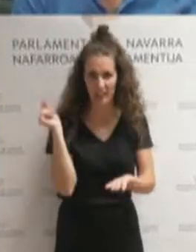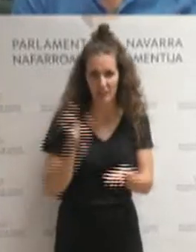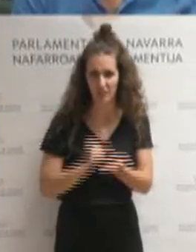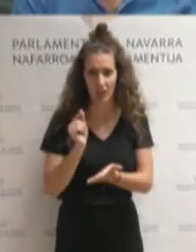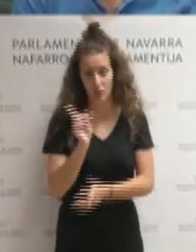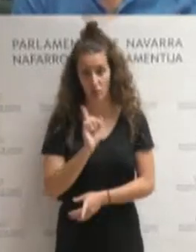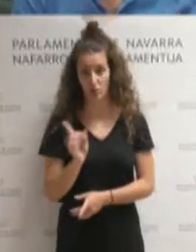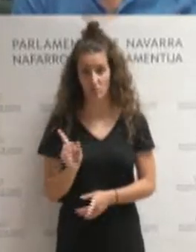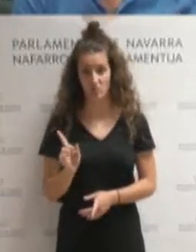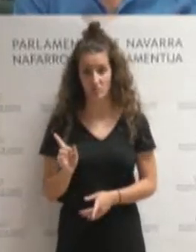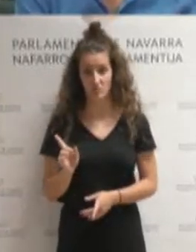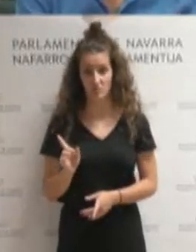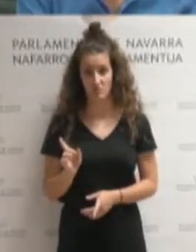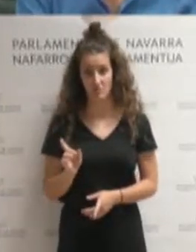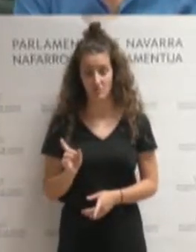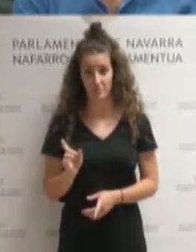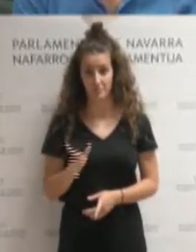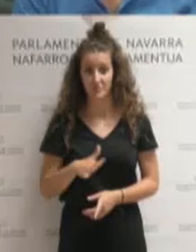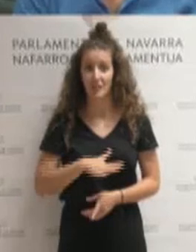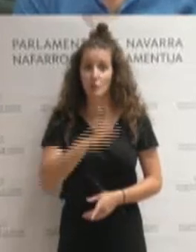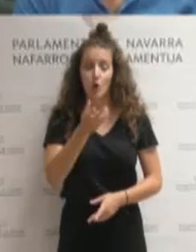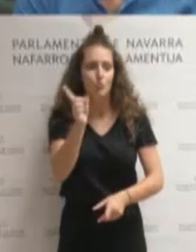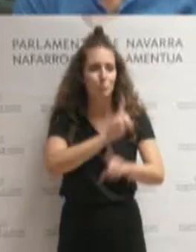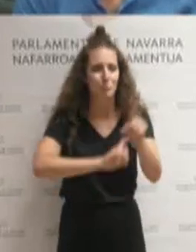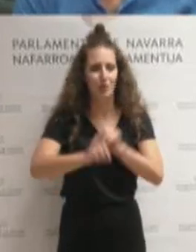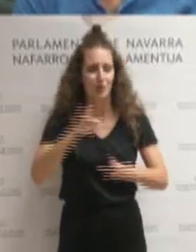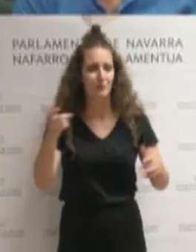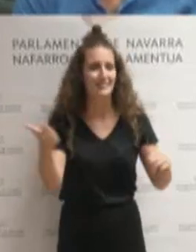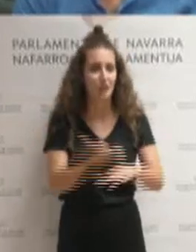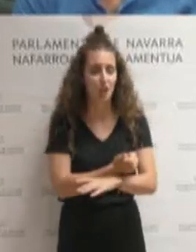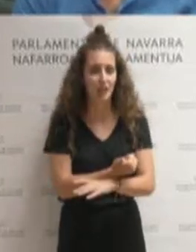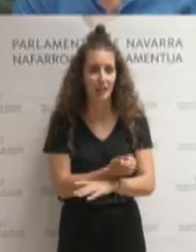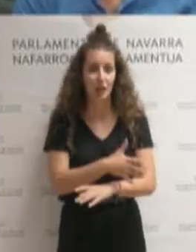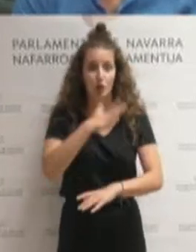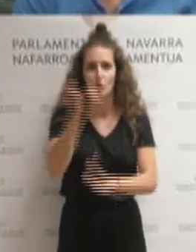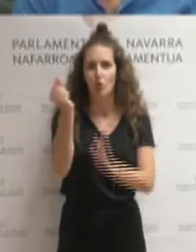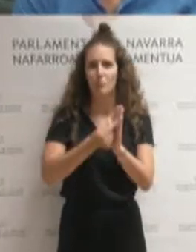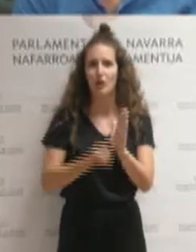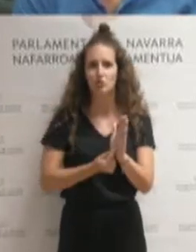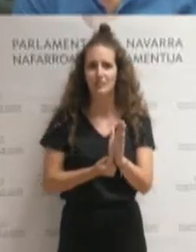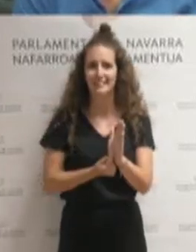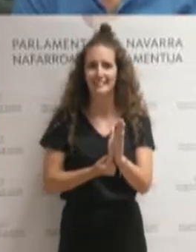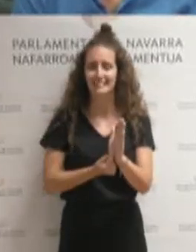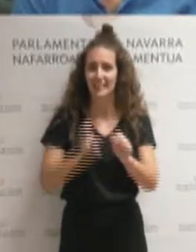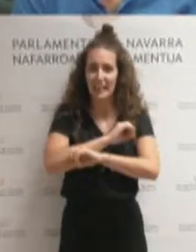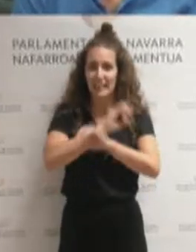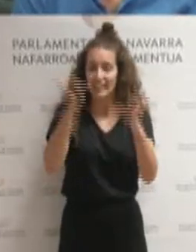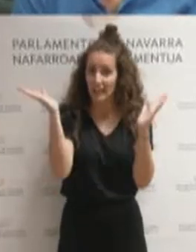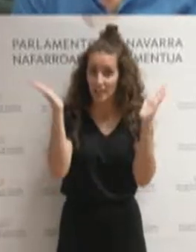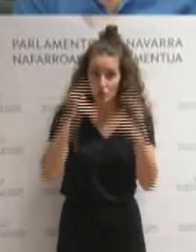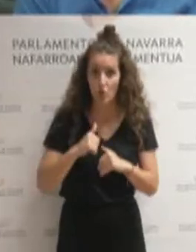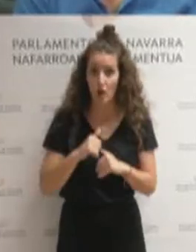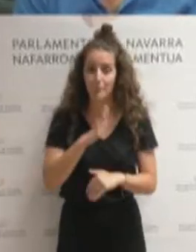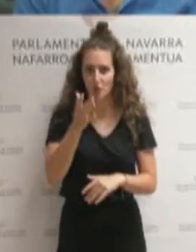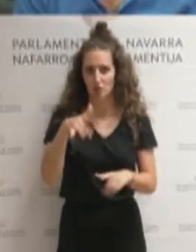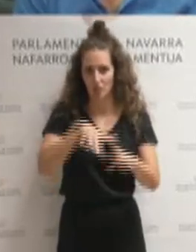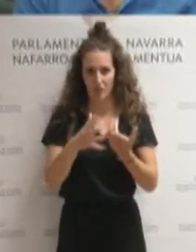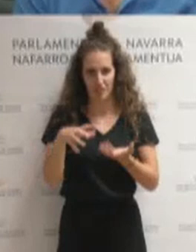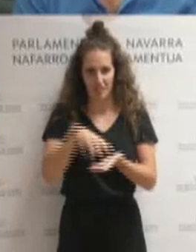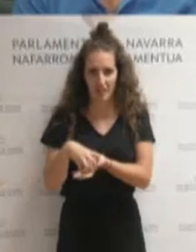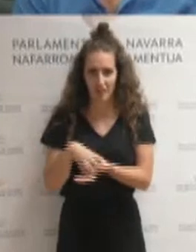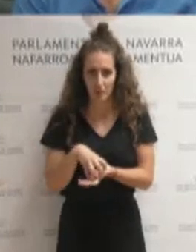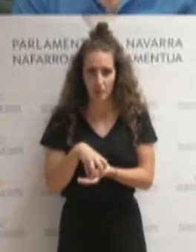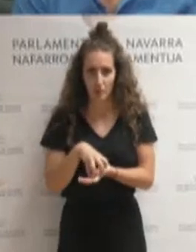Que los problemas que ha tenido la ciudadanía ante la falta de pautas claras, ante esta situación de incertidumbre,